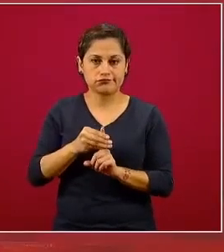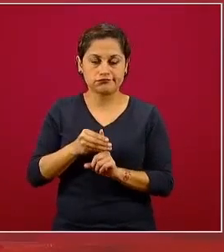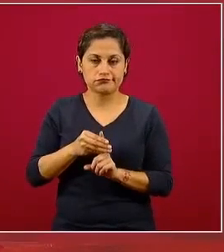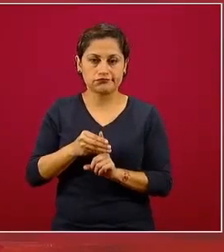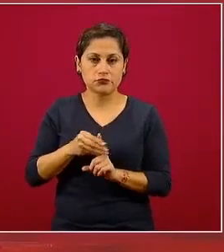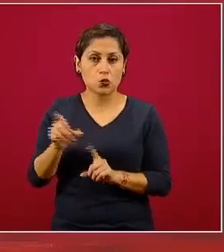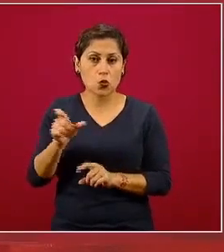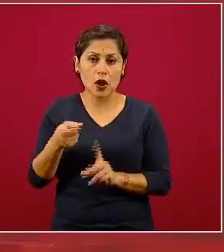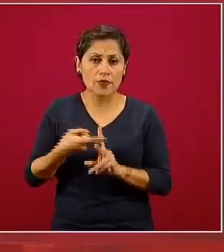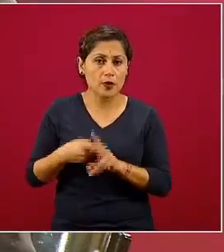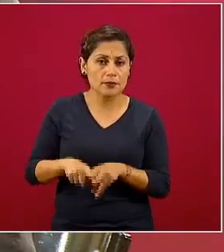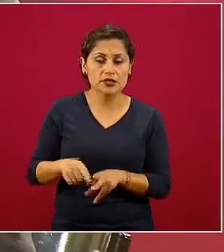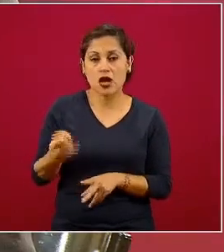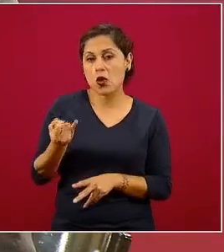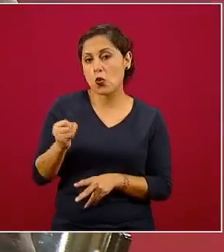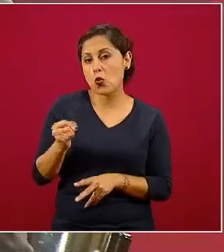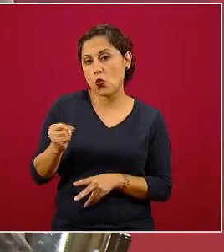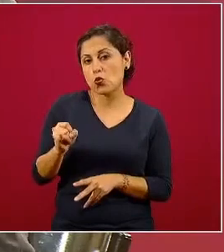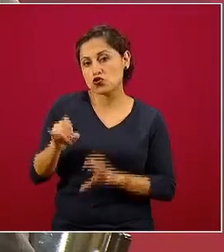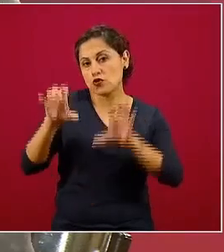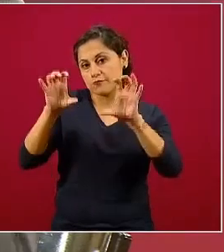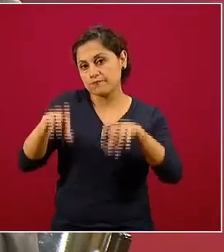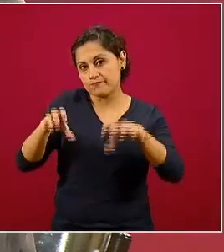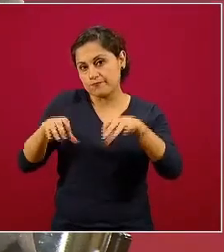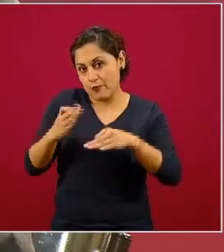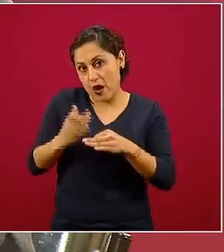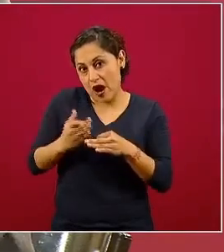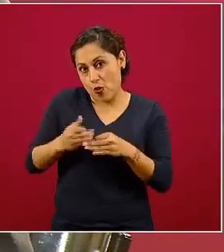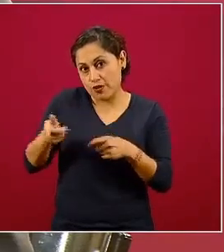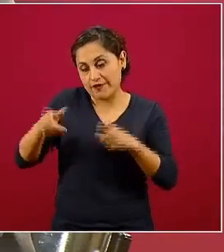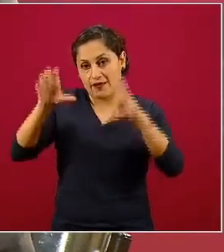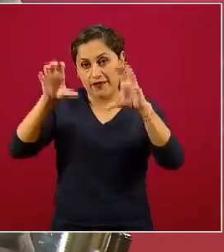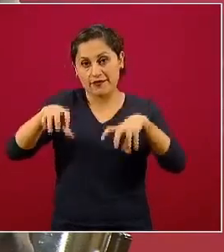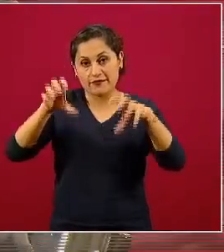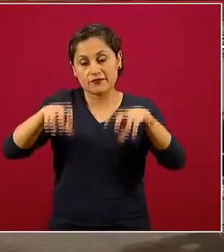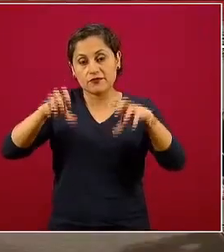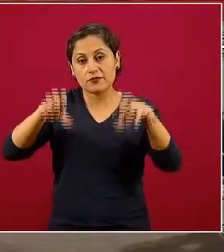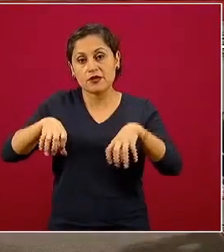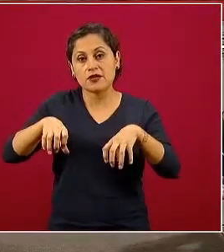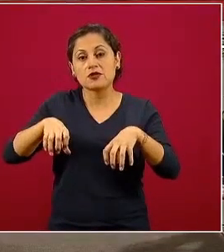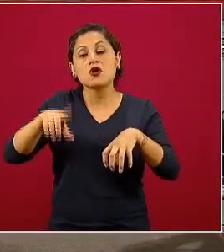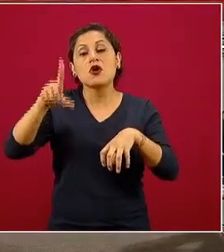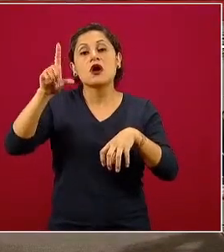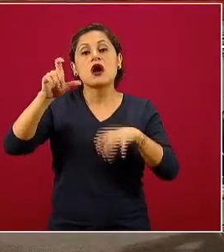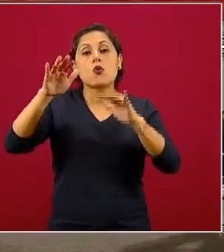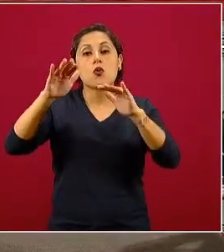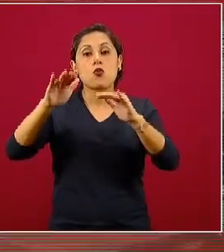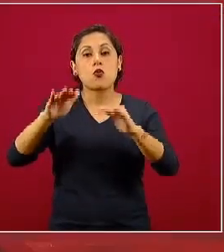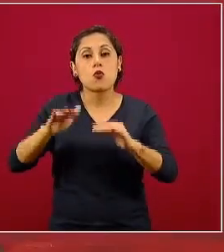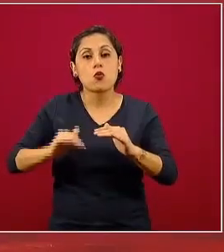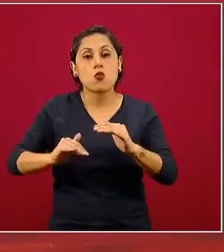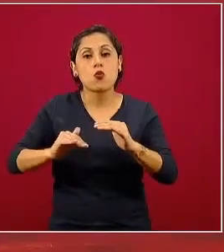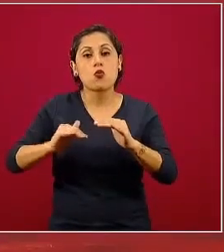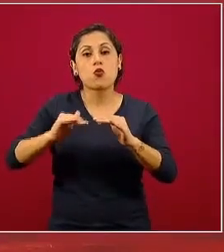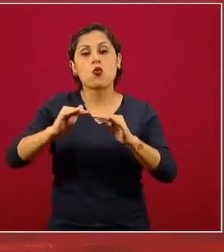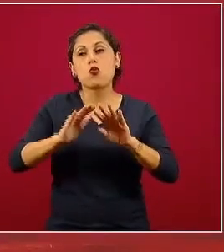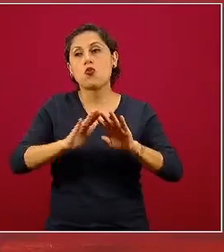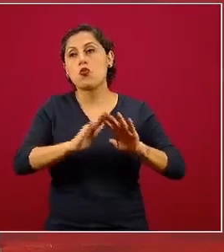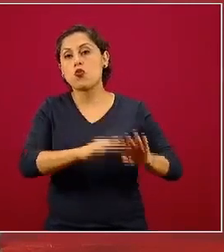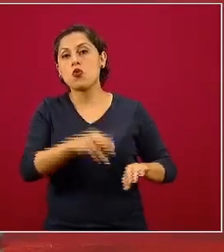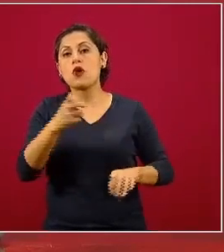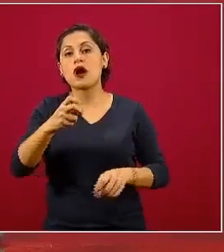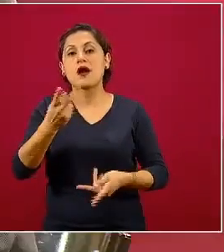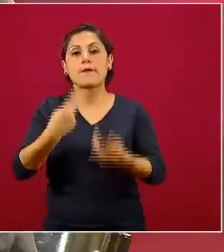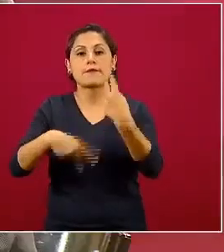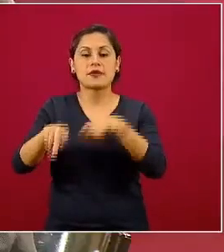partir de junio empieza a llover como ahora mismo está lloviendo y empieza a proliferar el dengue. Llega generalmente a un máximo